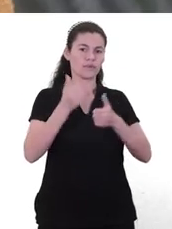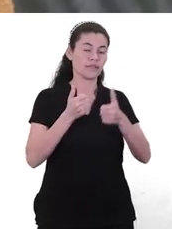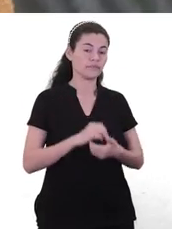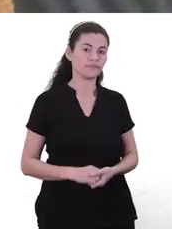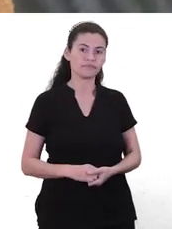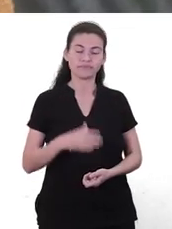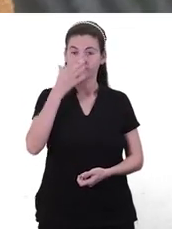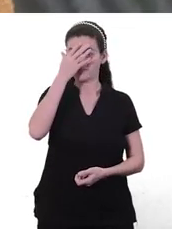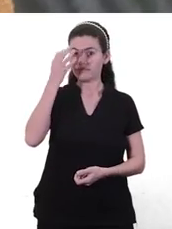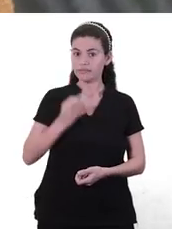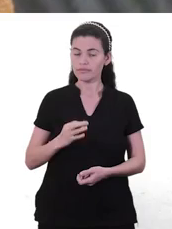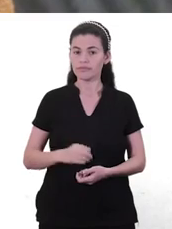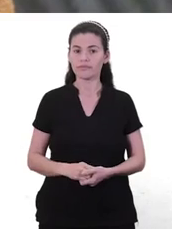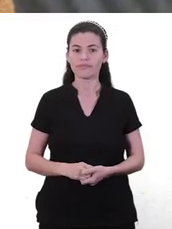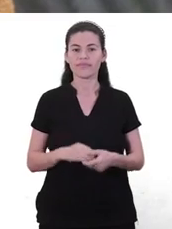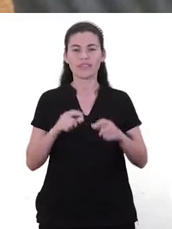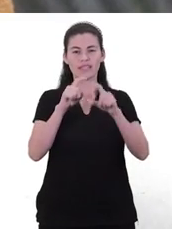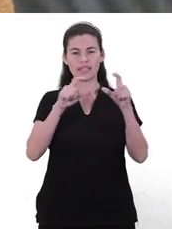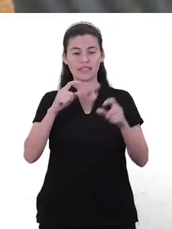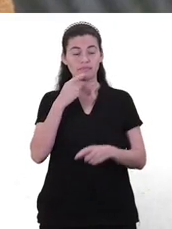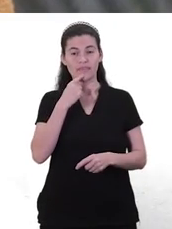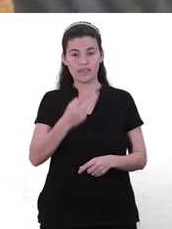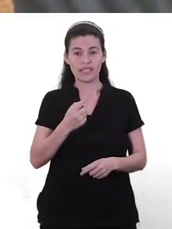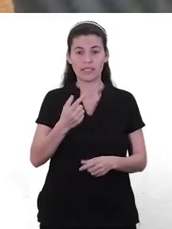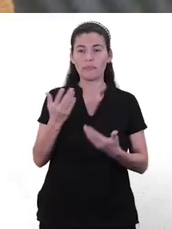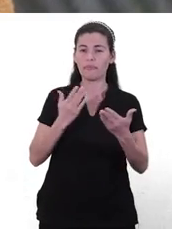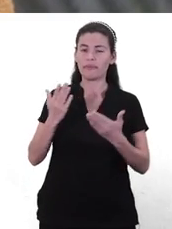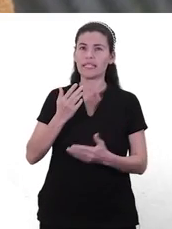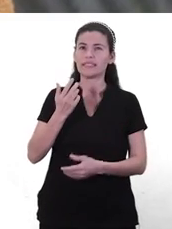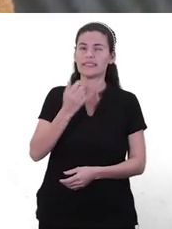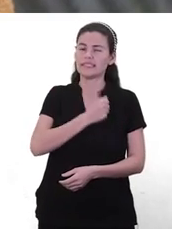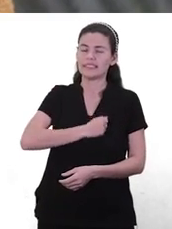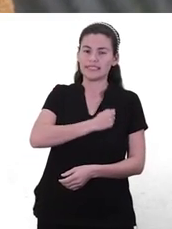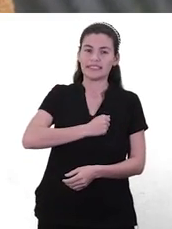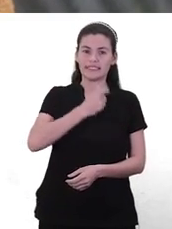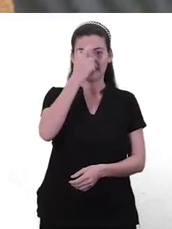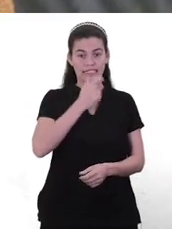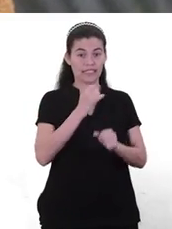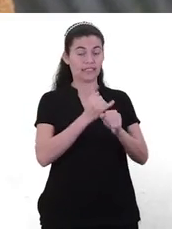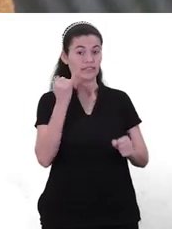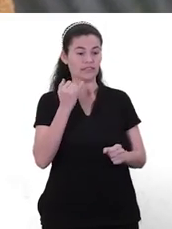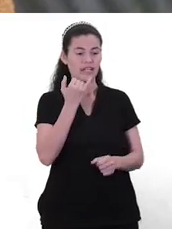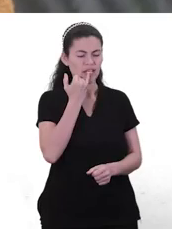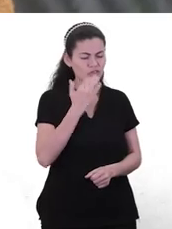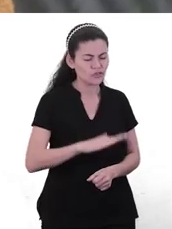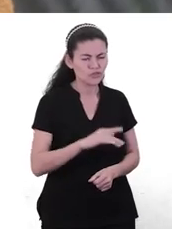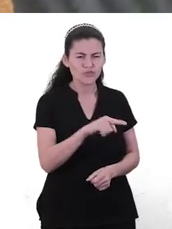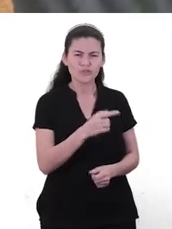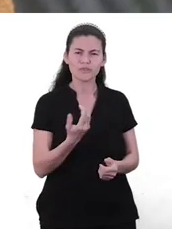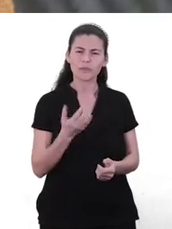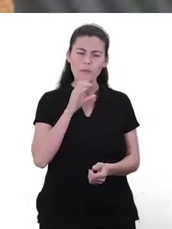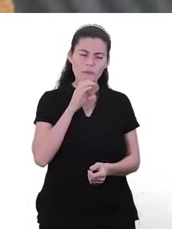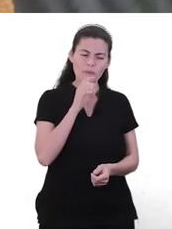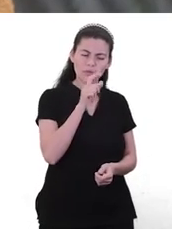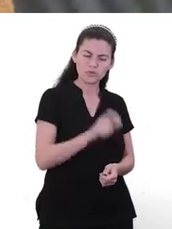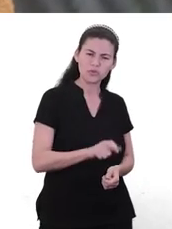Sí, en realidad, tomando un poco lo que estás diciendo, es doloroso pensar en la autonomía cuando le vemos a nuestro niño chiquitito, a ver, le decimos, ay, cómo vas